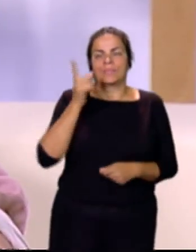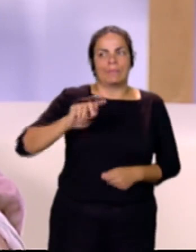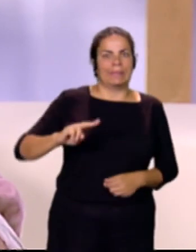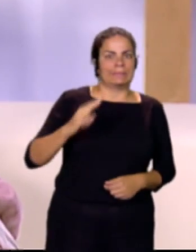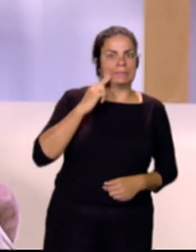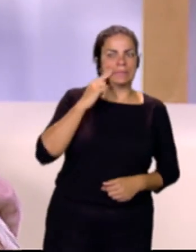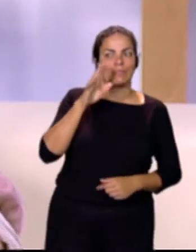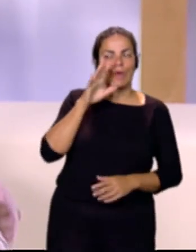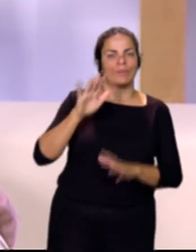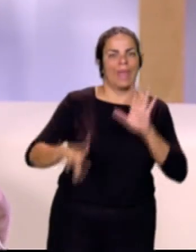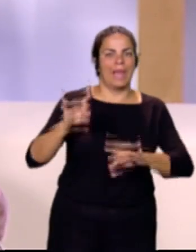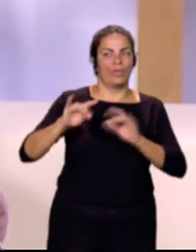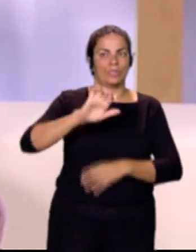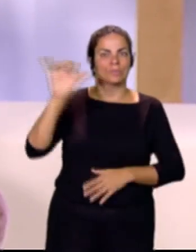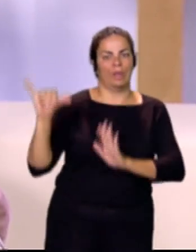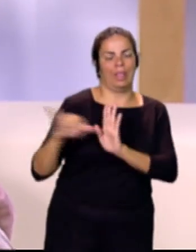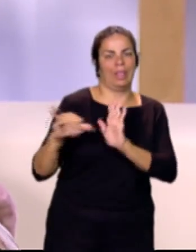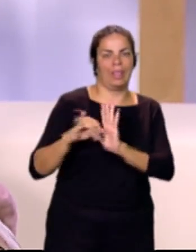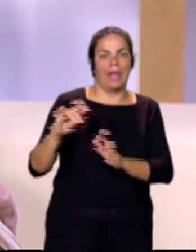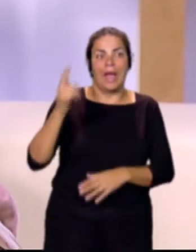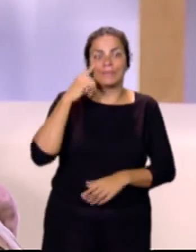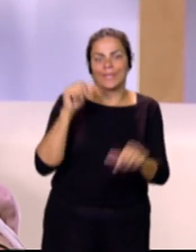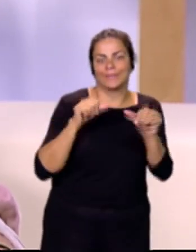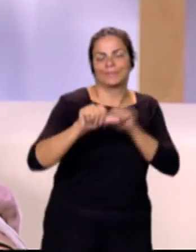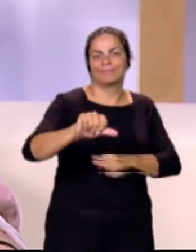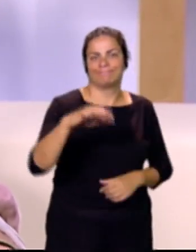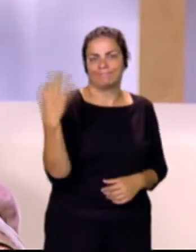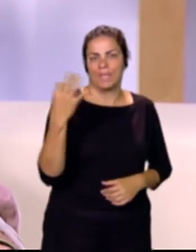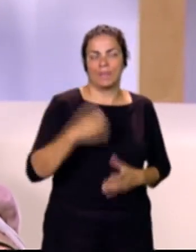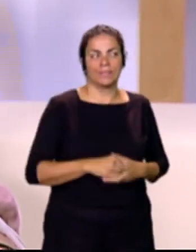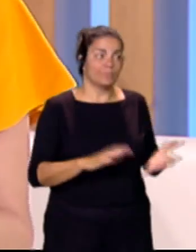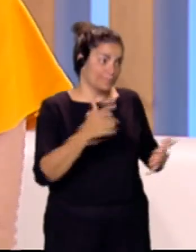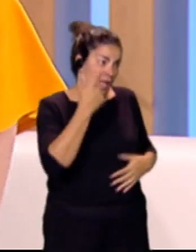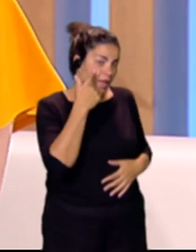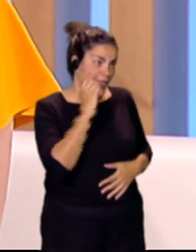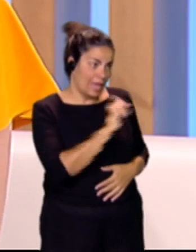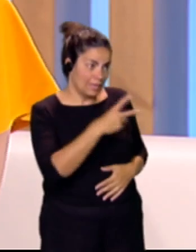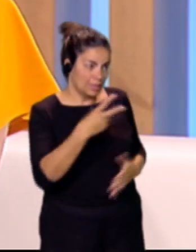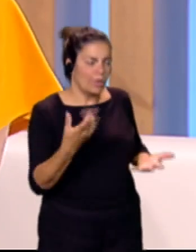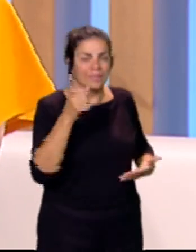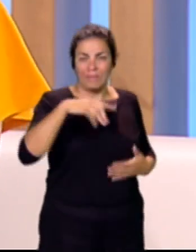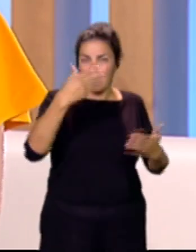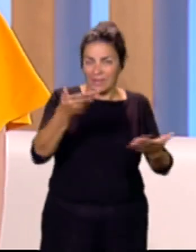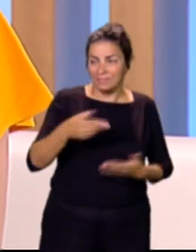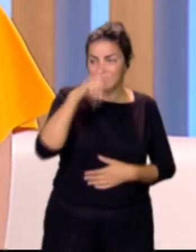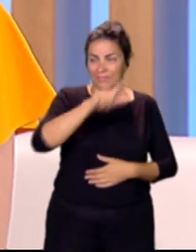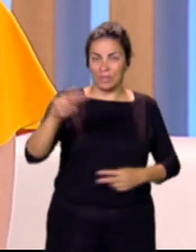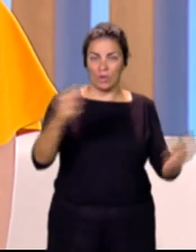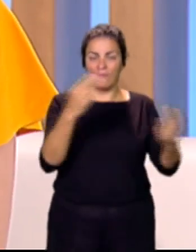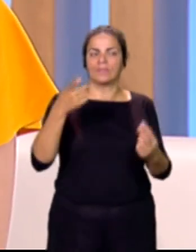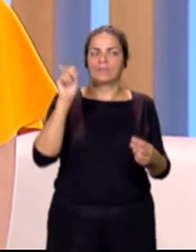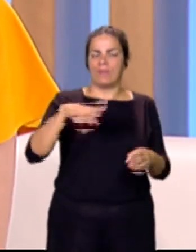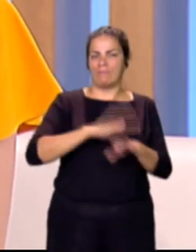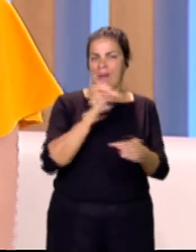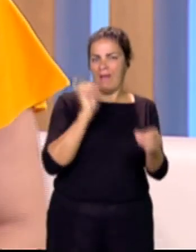esas elecciones europeas y todo lo que pueda suceder a partir de entonces. Bueno, veremos qué sucede. Invitamos a nuestras espectadoras también a participar de esta iniciativa. Noe,